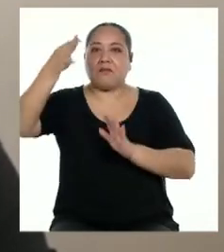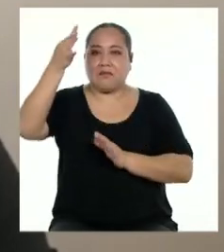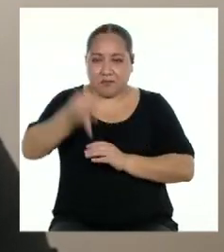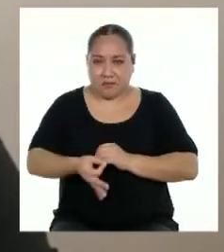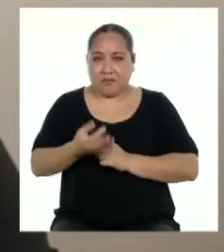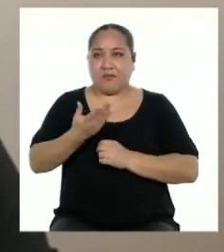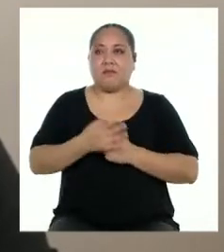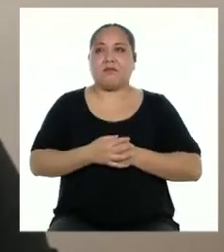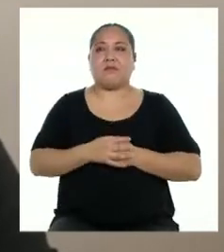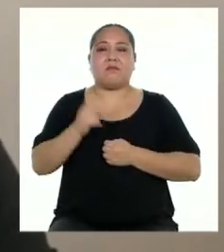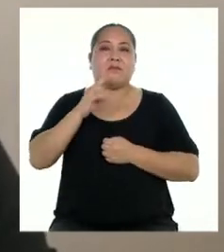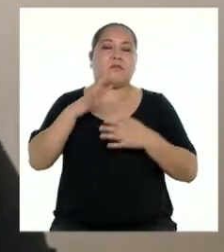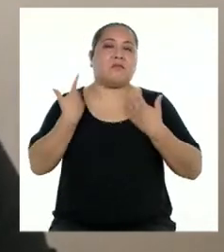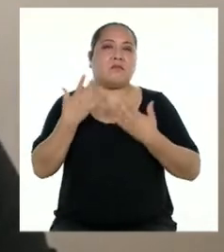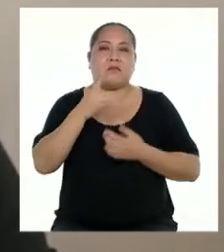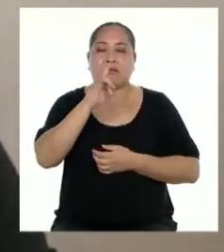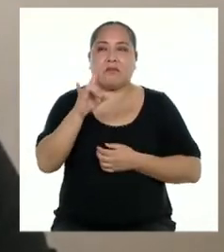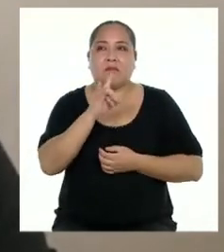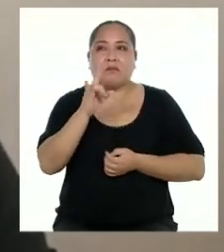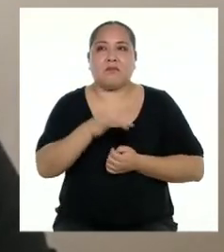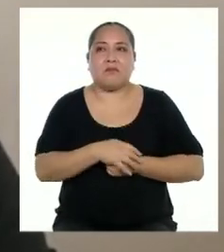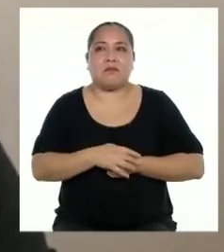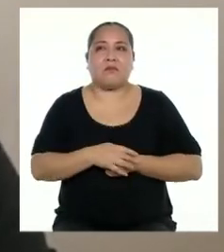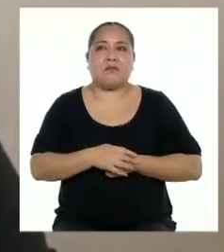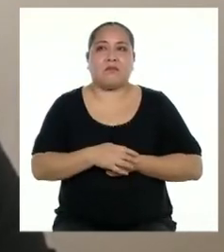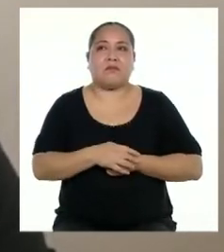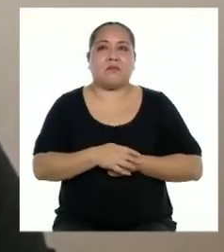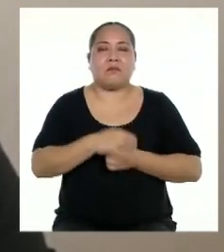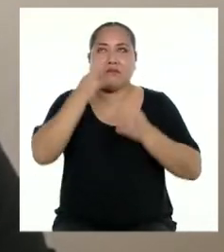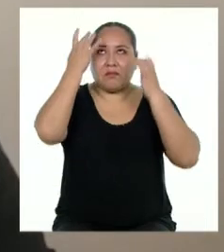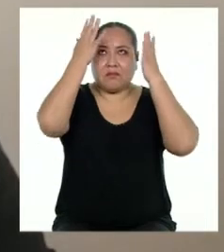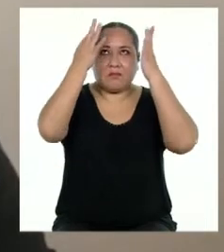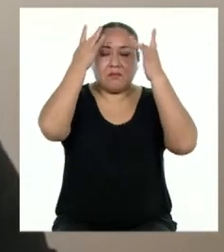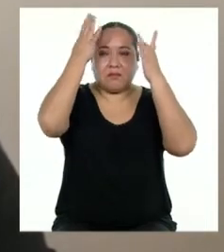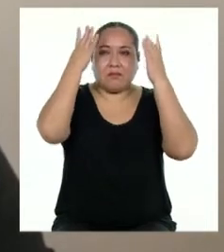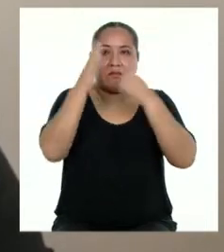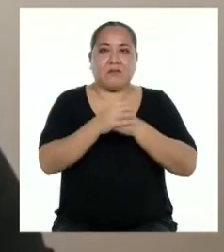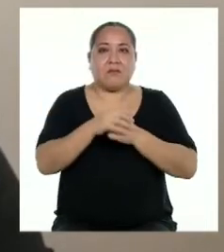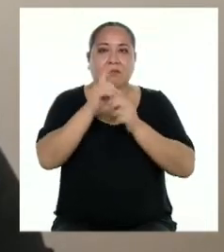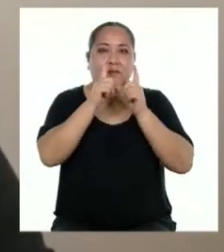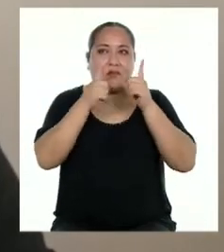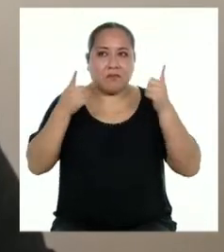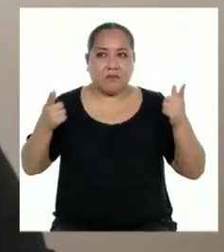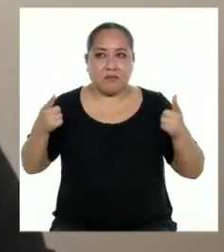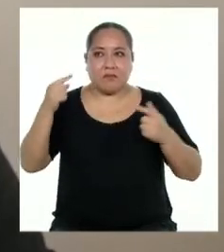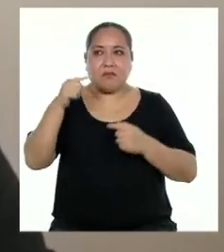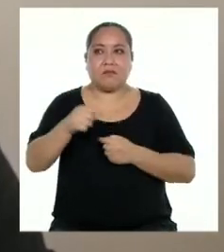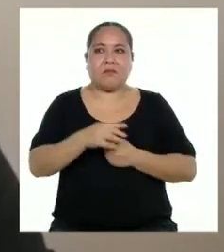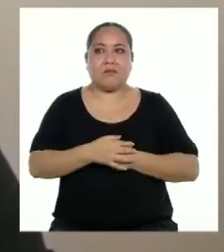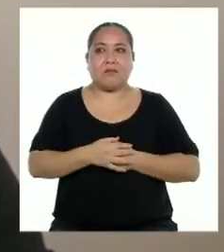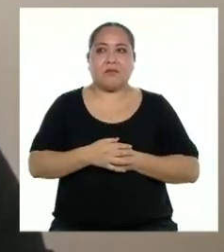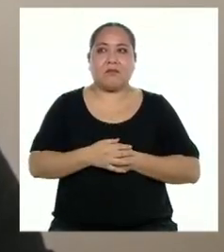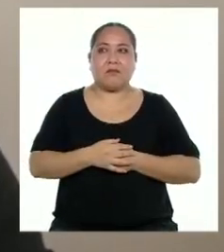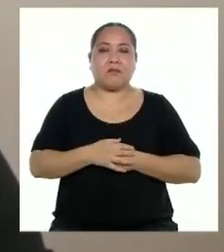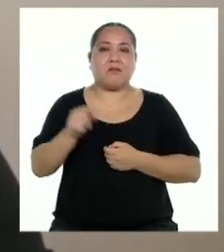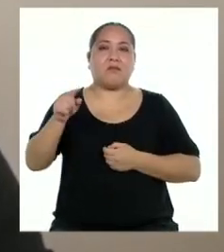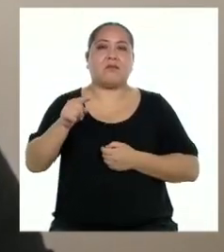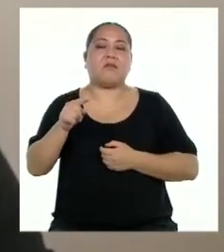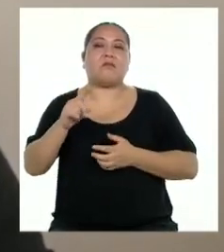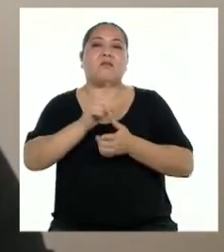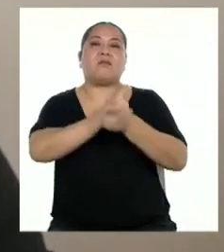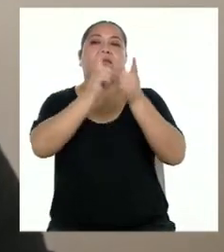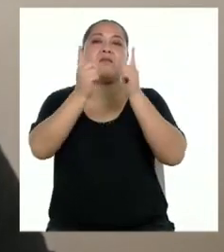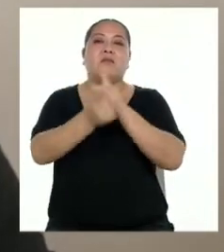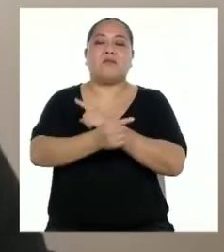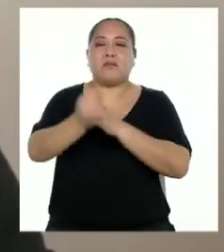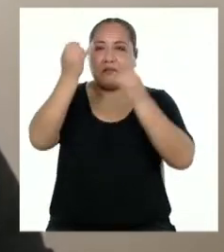No podemos emplear la creatividad o la literatura para ficcionalizar,